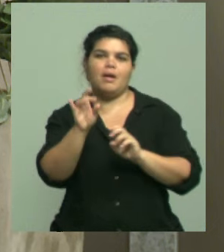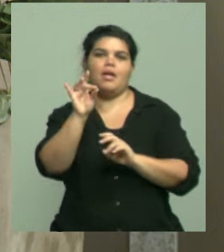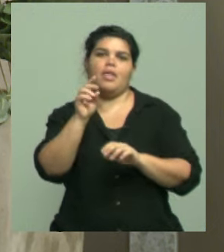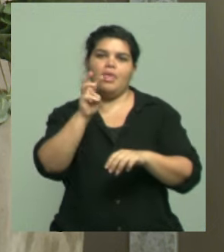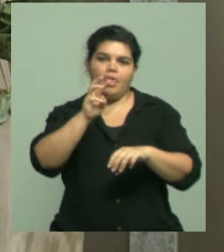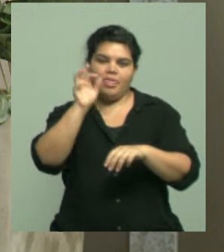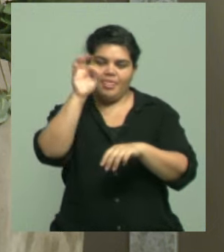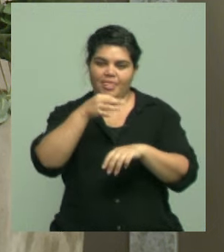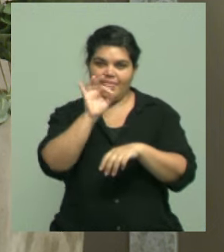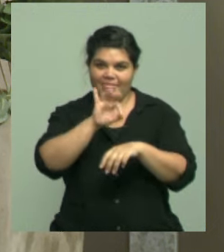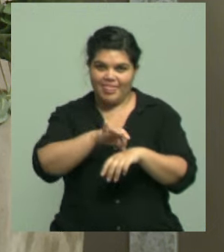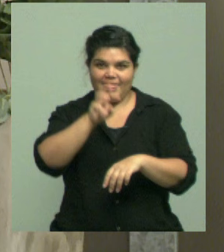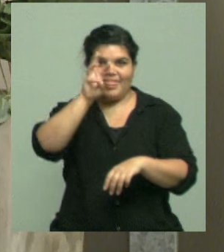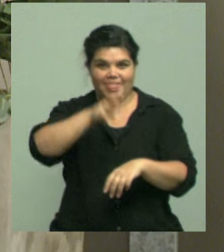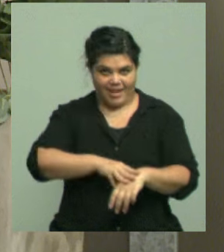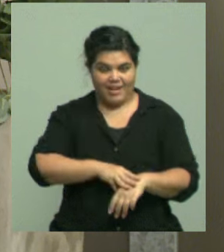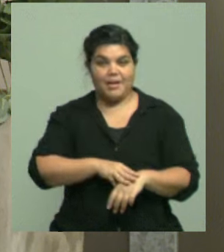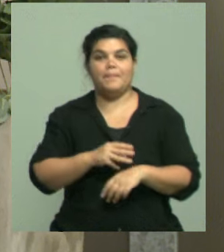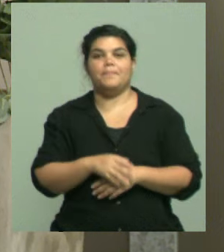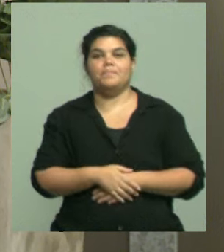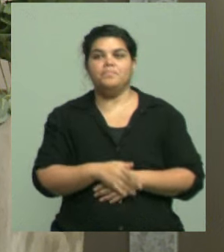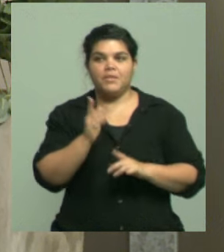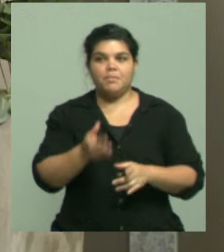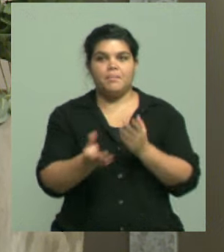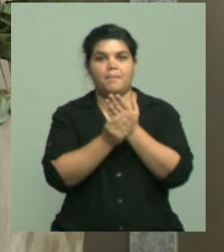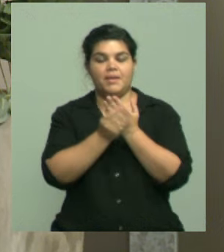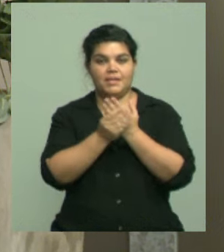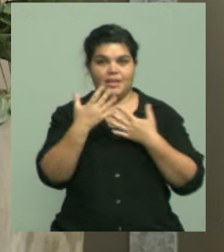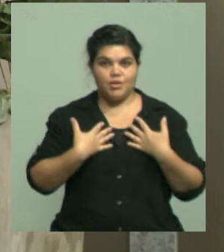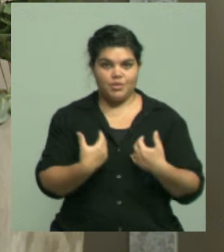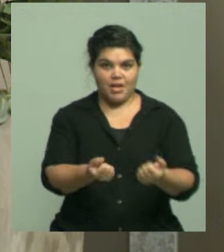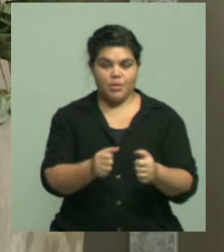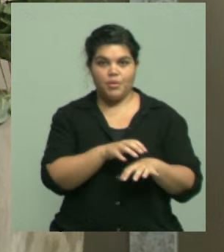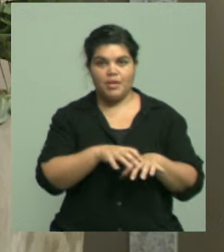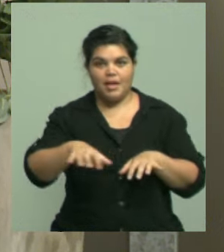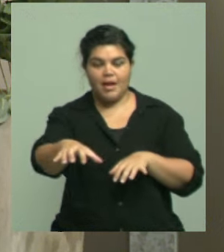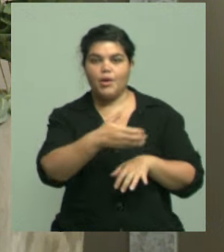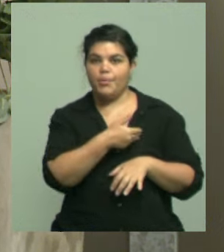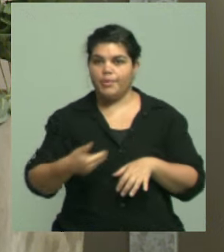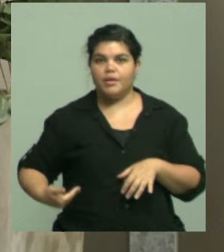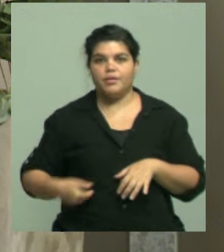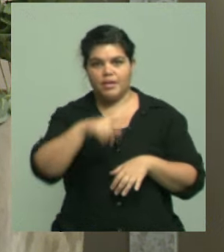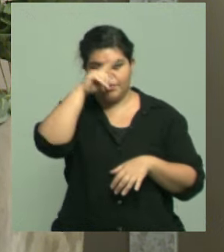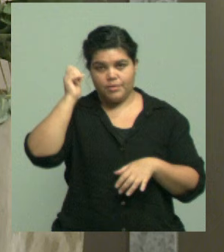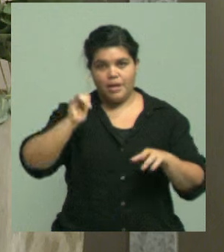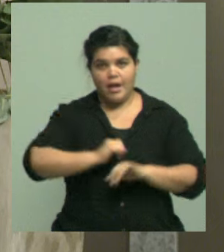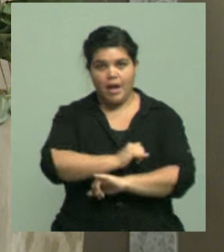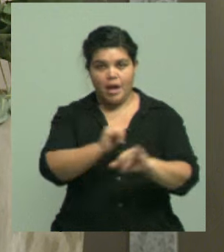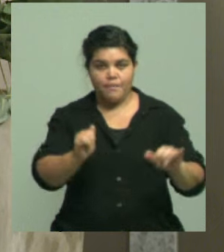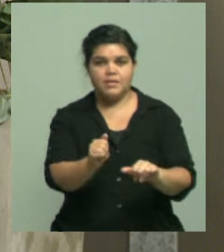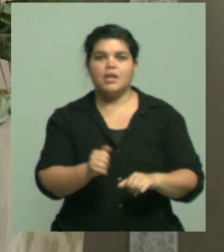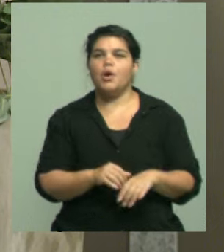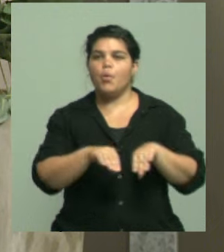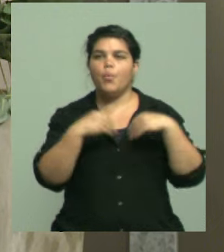confirmado, según los datos del Ministerio de Salud, del Área de Salud, perdón, del Gobierno Nacional, Ministerio de Salud, los casos de dengue